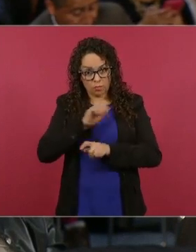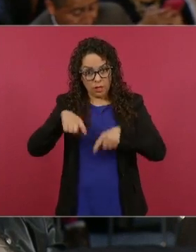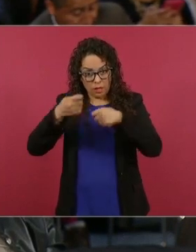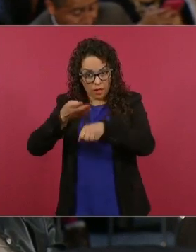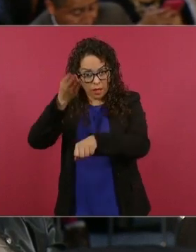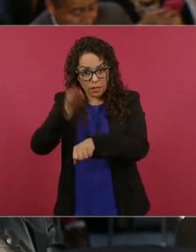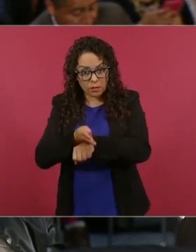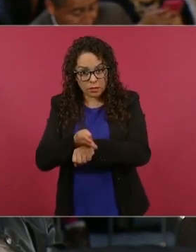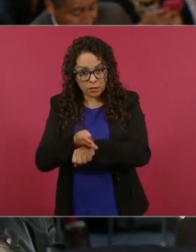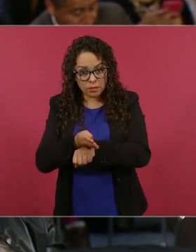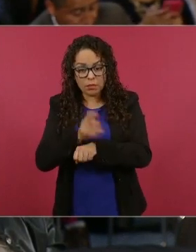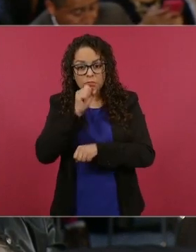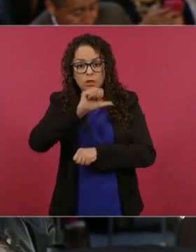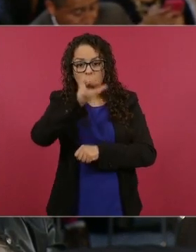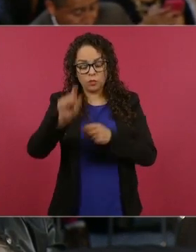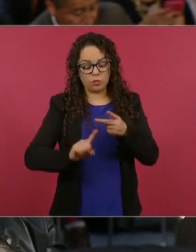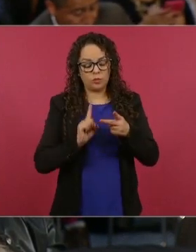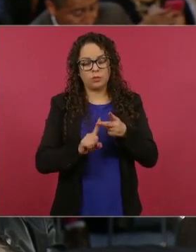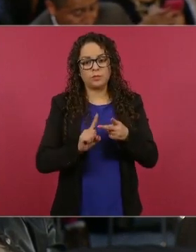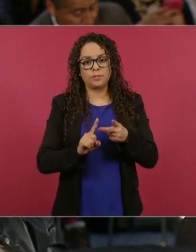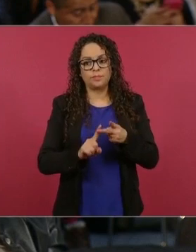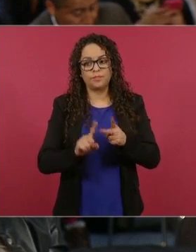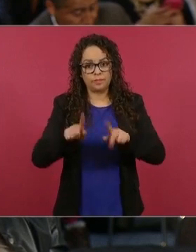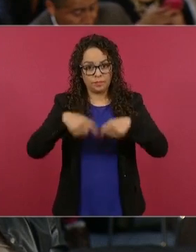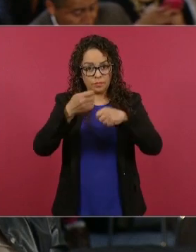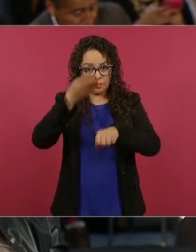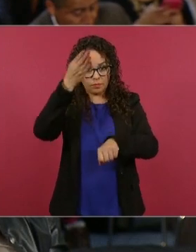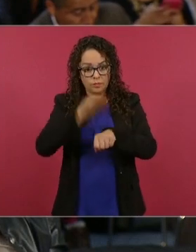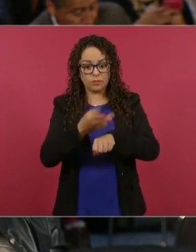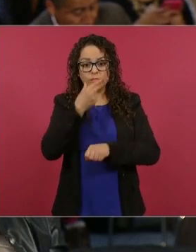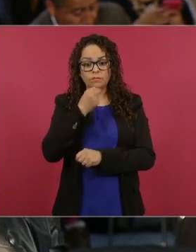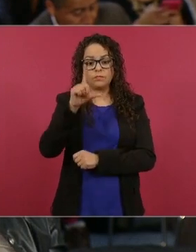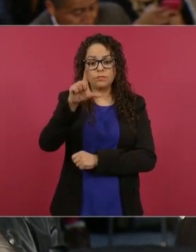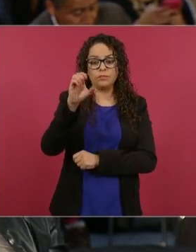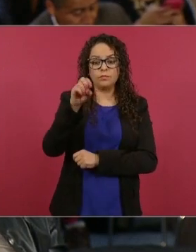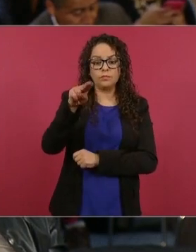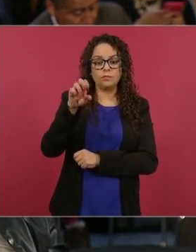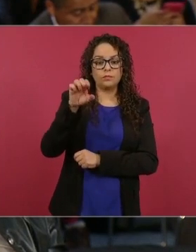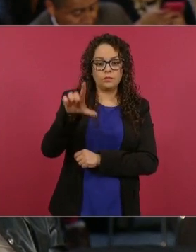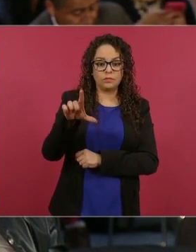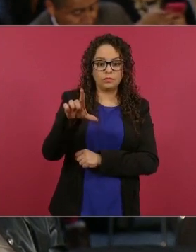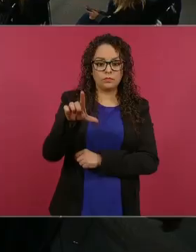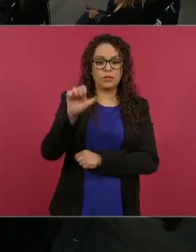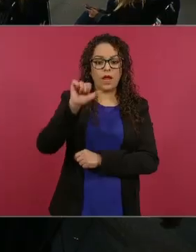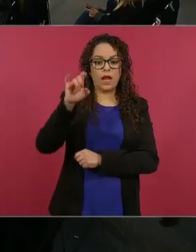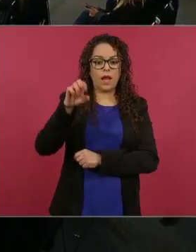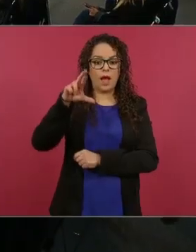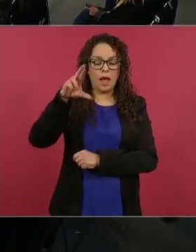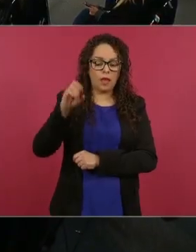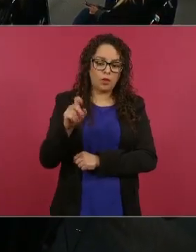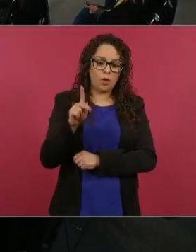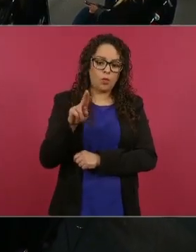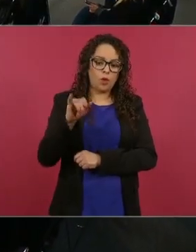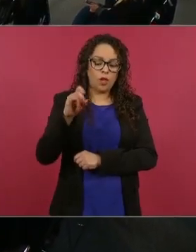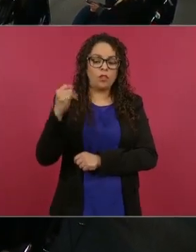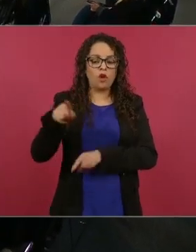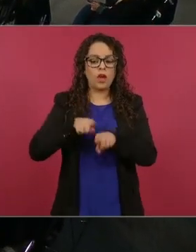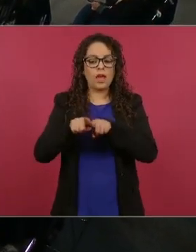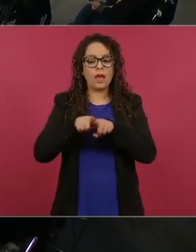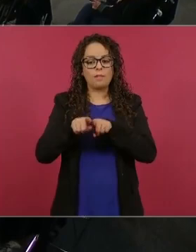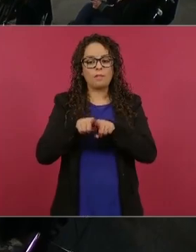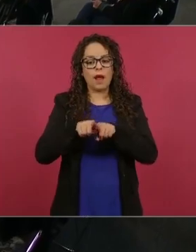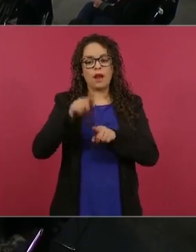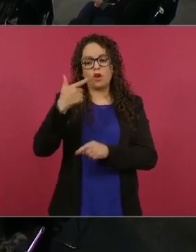¿habrá sanciones legales en contra de Leonel Nollavo Revueltas Alejandro Purido Cueto y el hermano de Gilberto